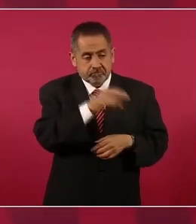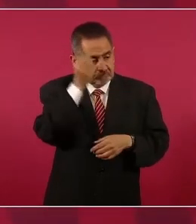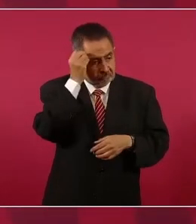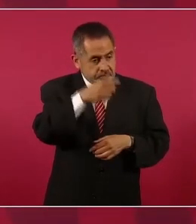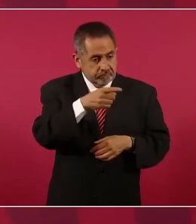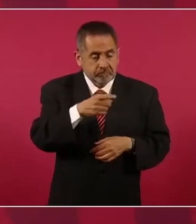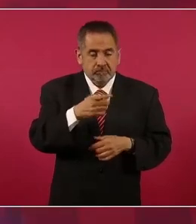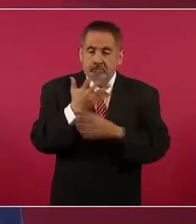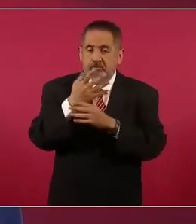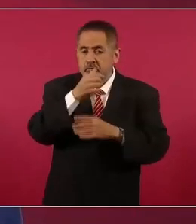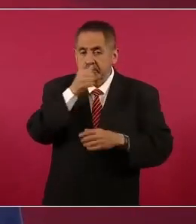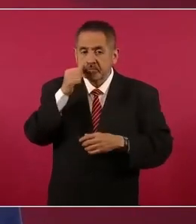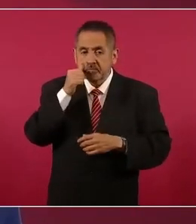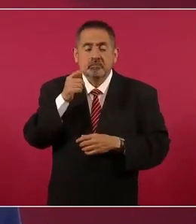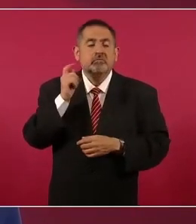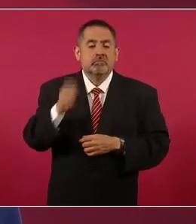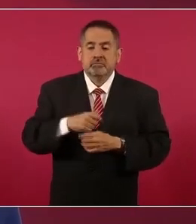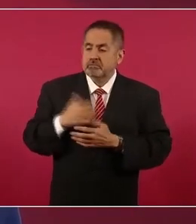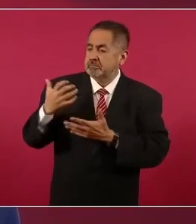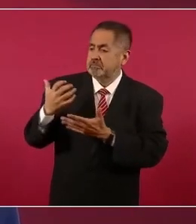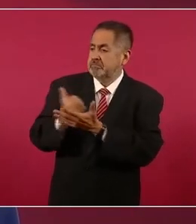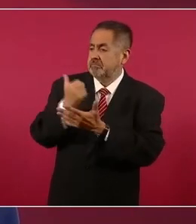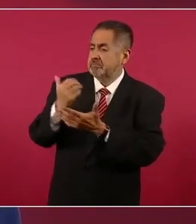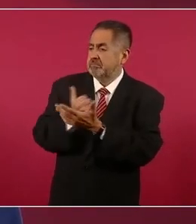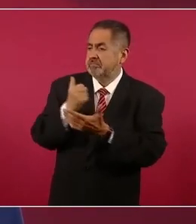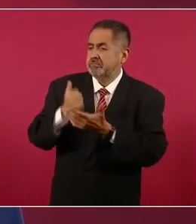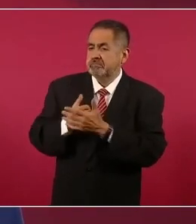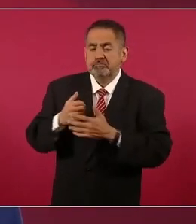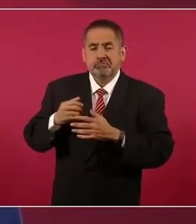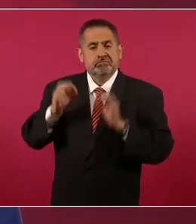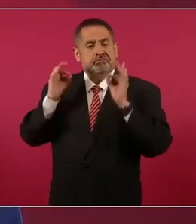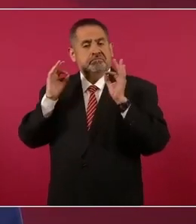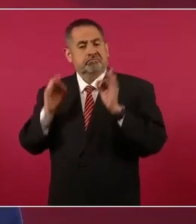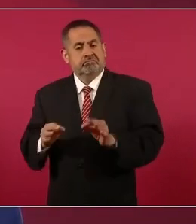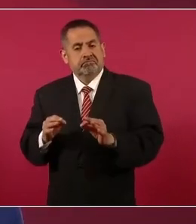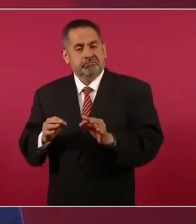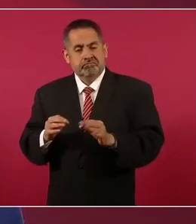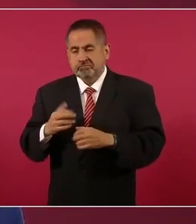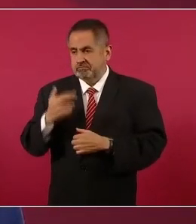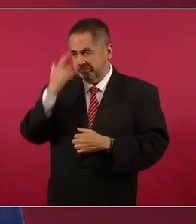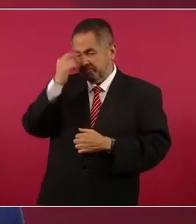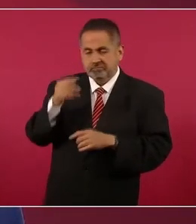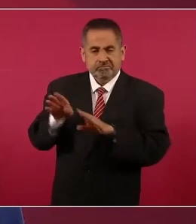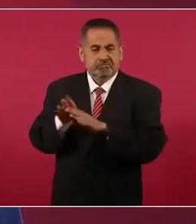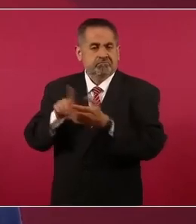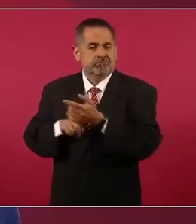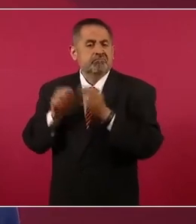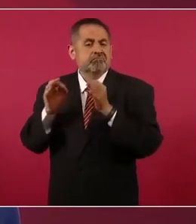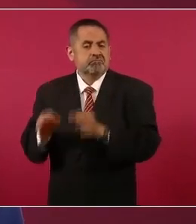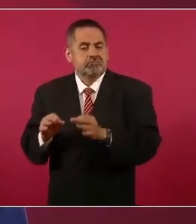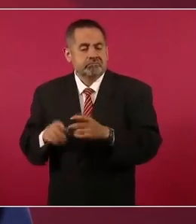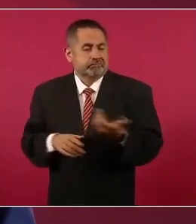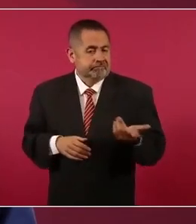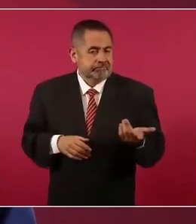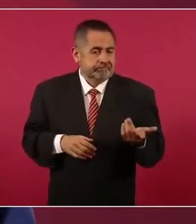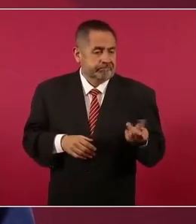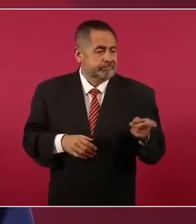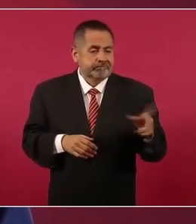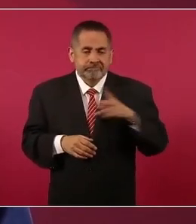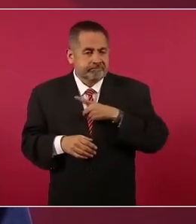que el triunfo de la reacción era moralmente imposible, que no se olviden